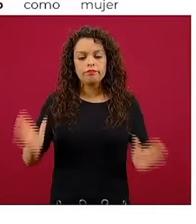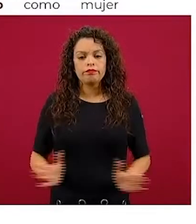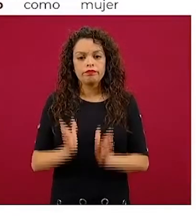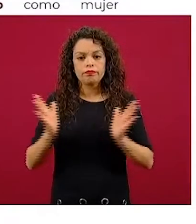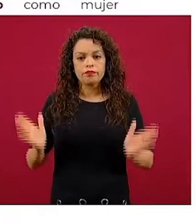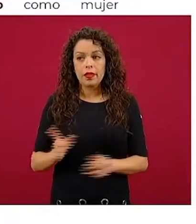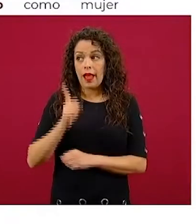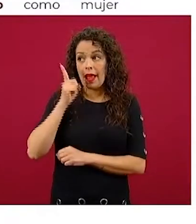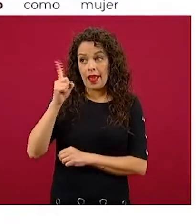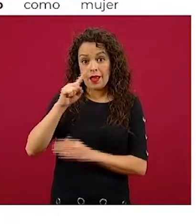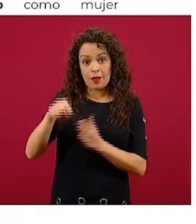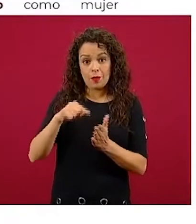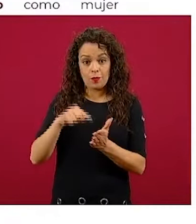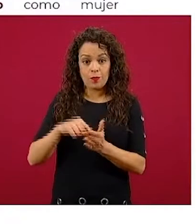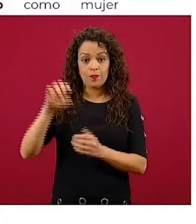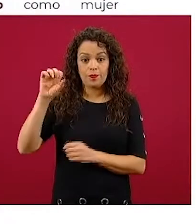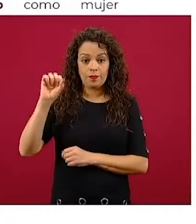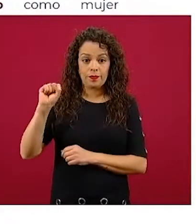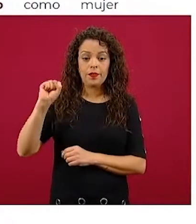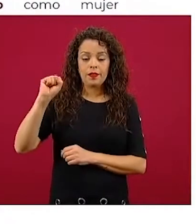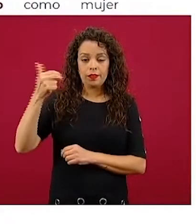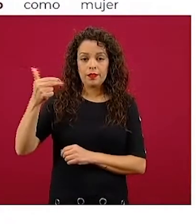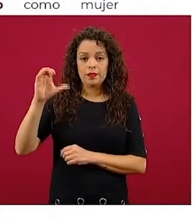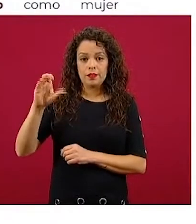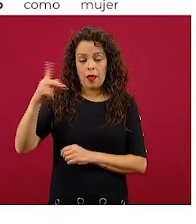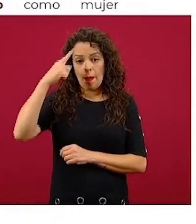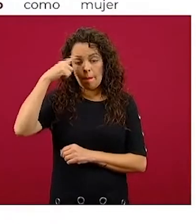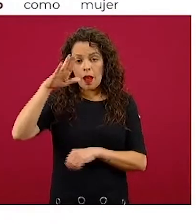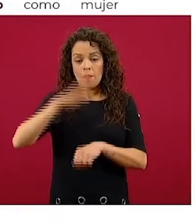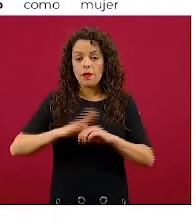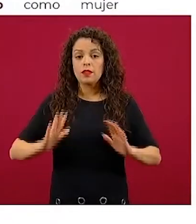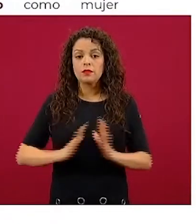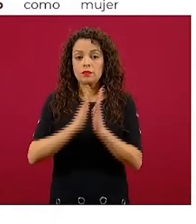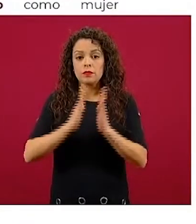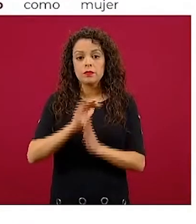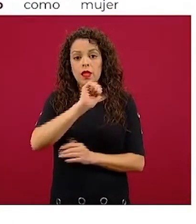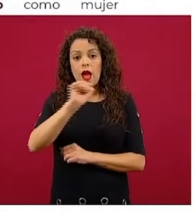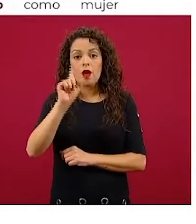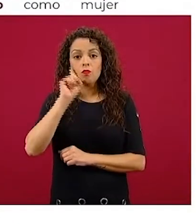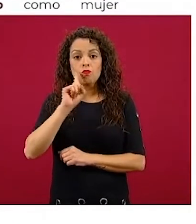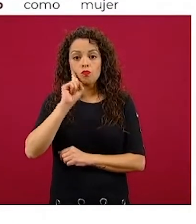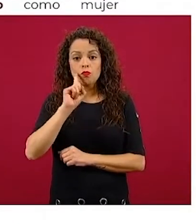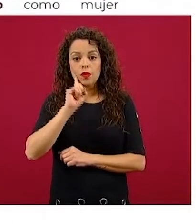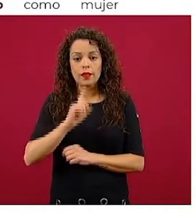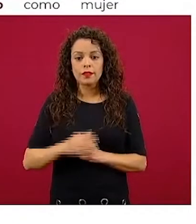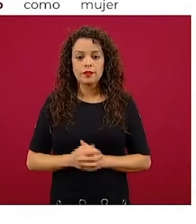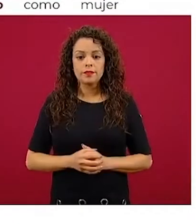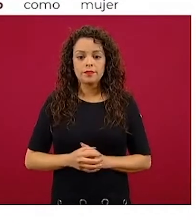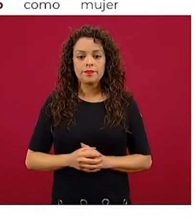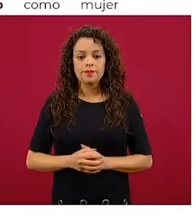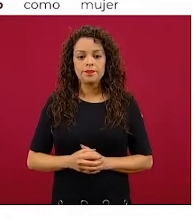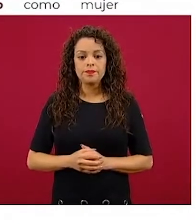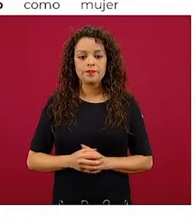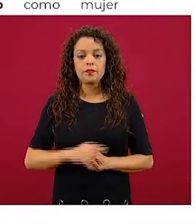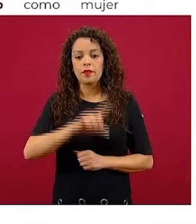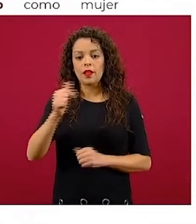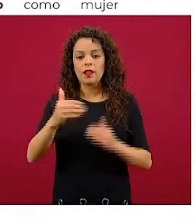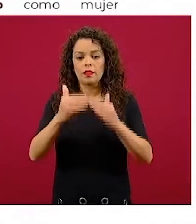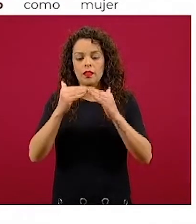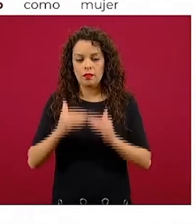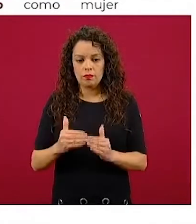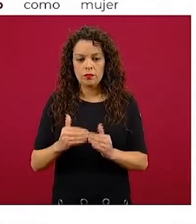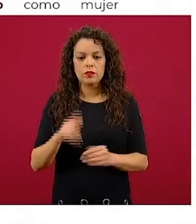hecho en Hacienda para aumentar la participación de la mujer en el financiamiento. Después vamos a hablar sobre ciertos